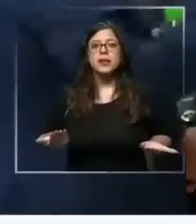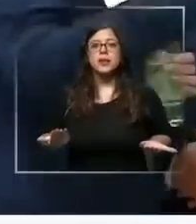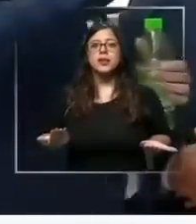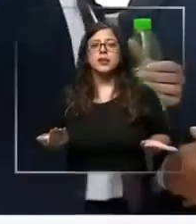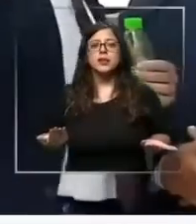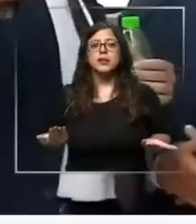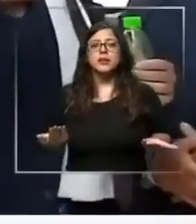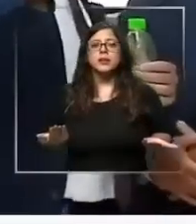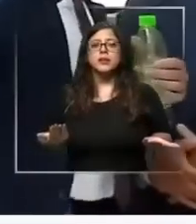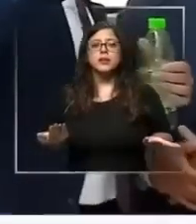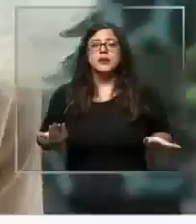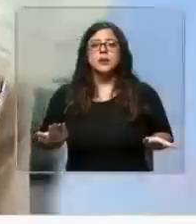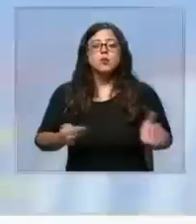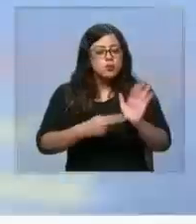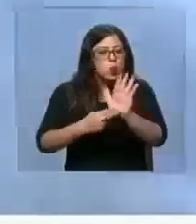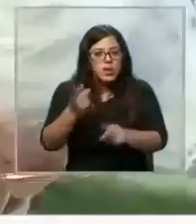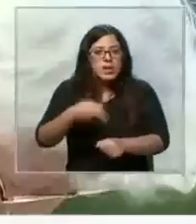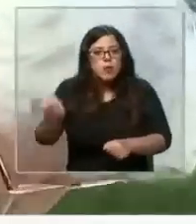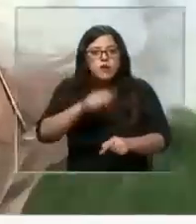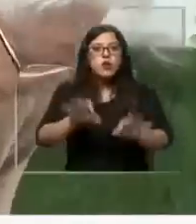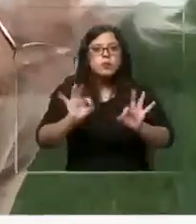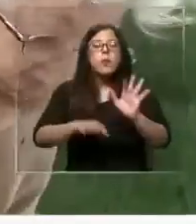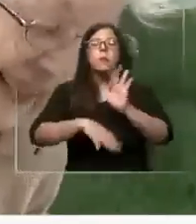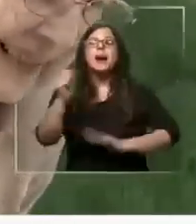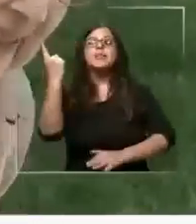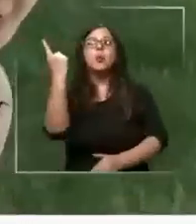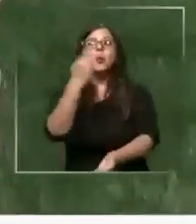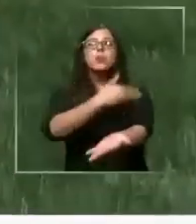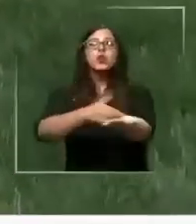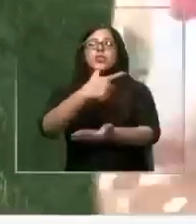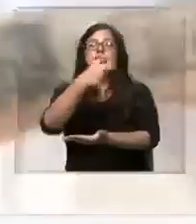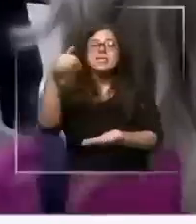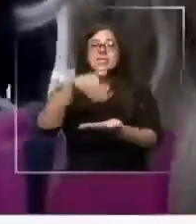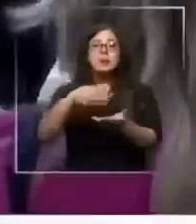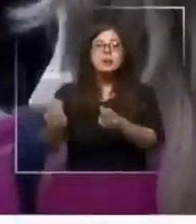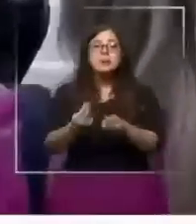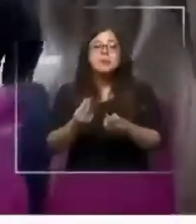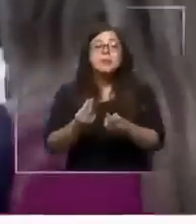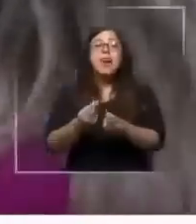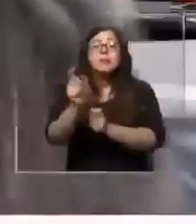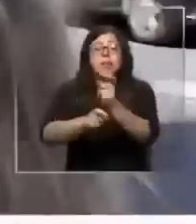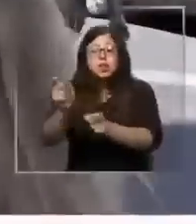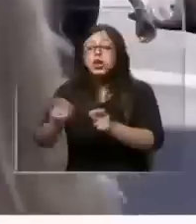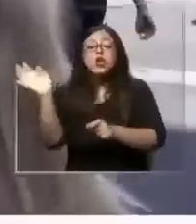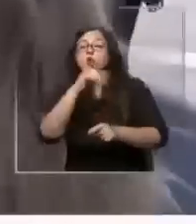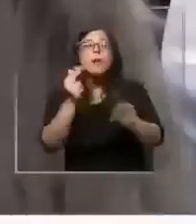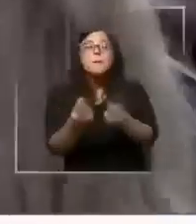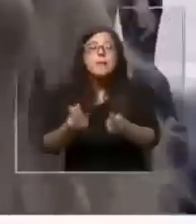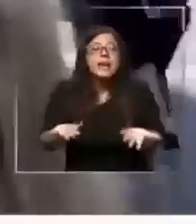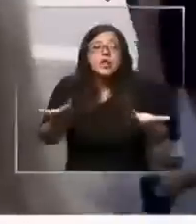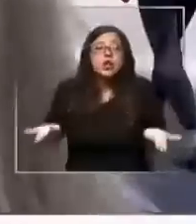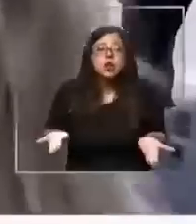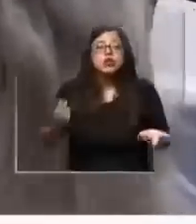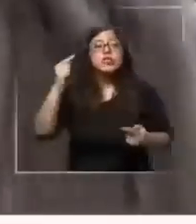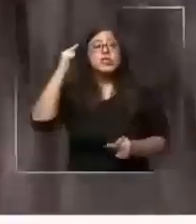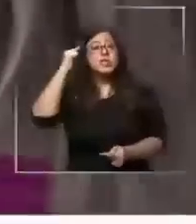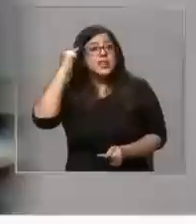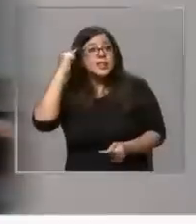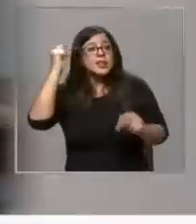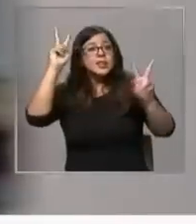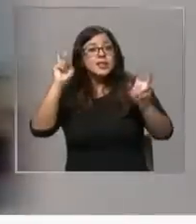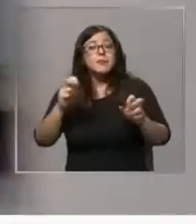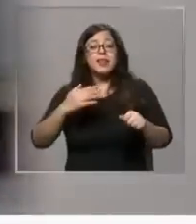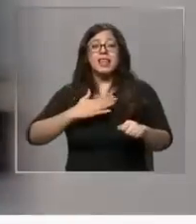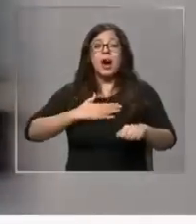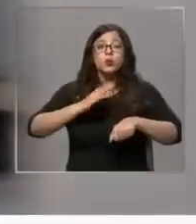estamos volviendo a la normalidad. Más de 1.700.000 personas ya no cuentan con fondos previsionales, por lo que la idea de un autopréstamo podría